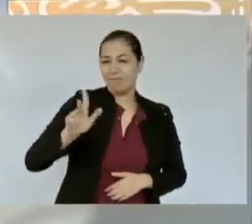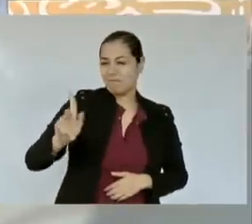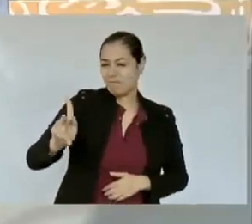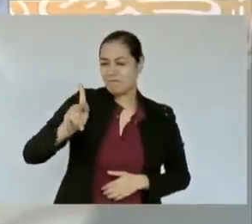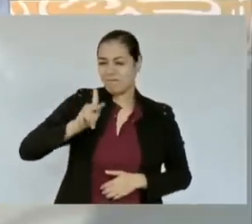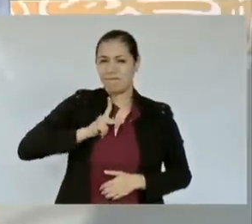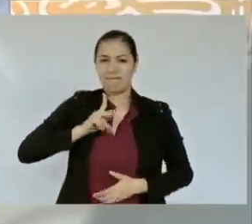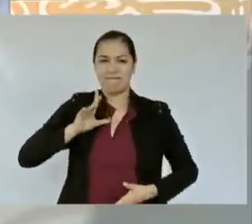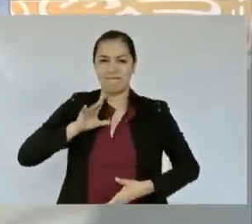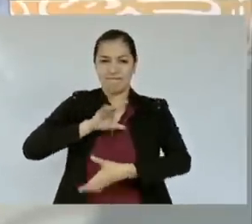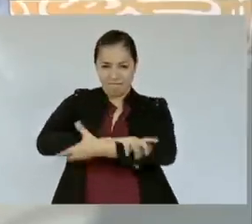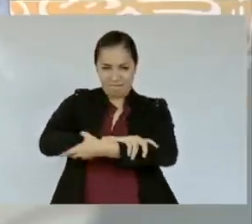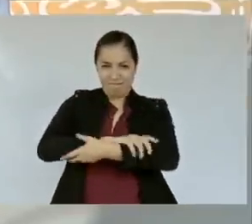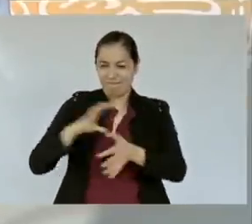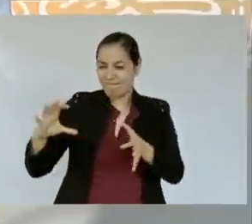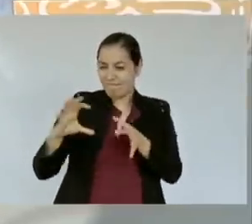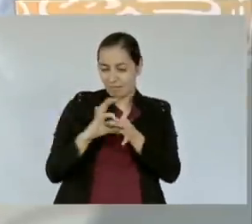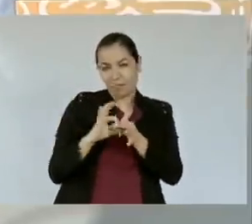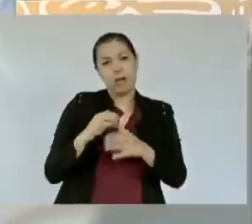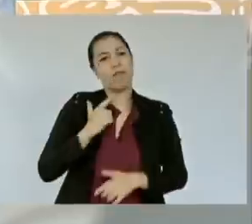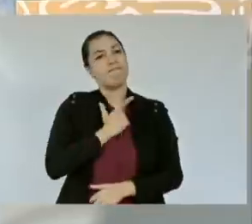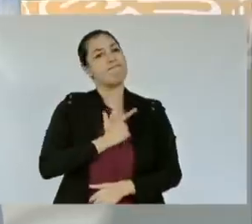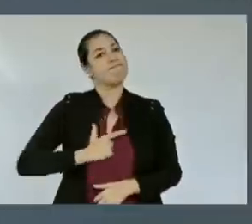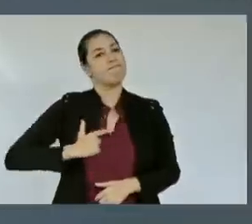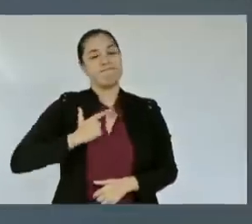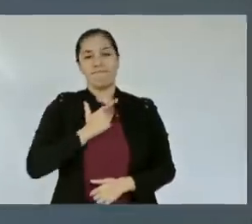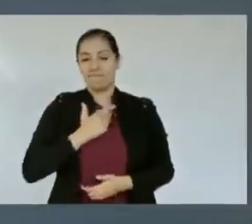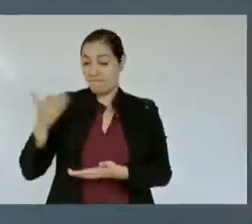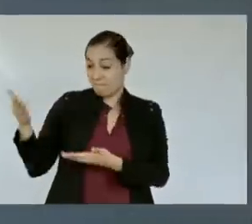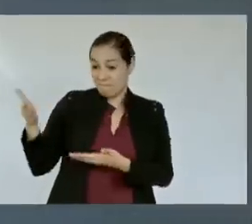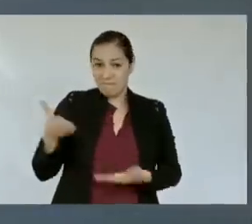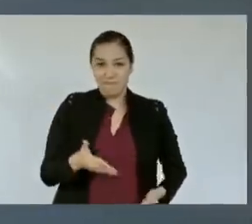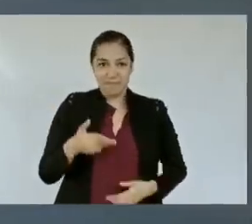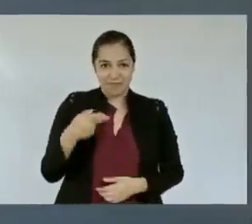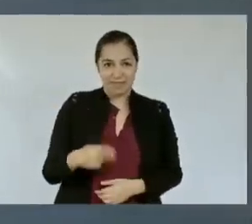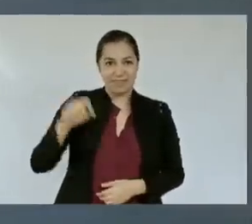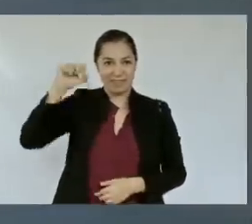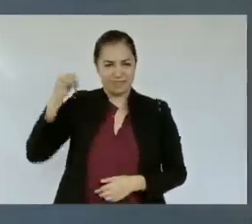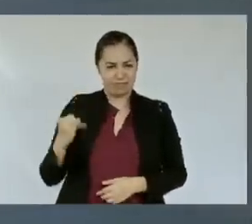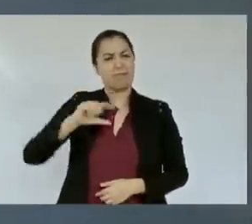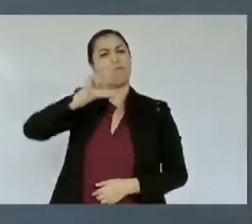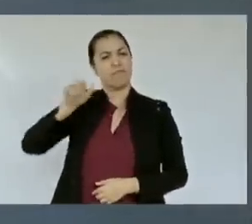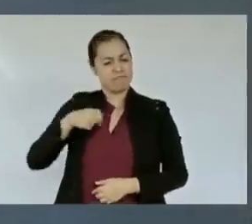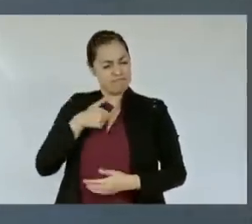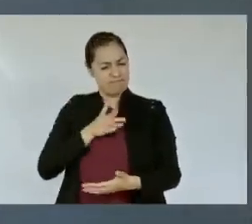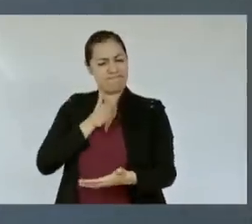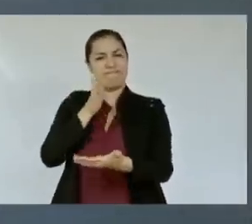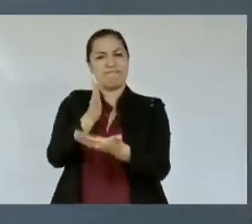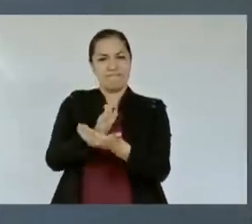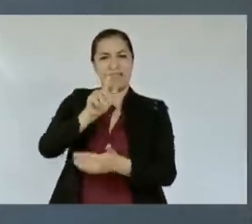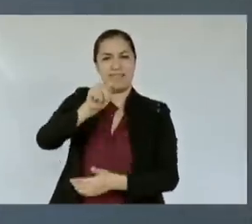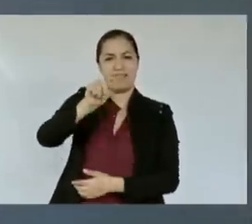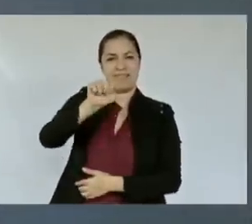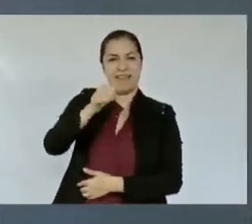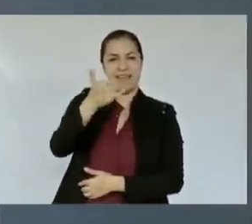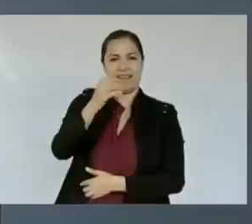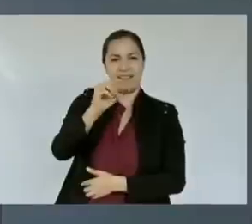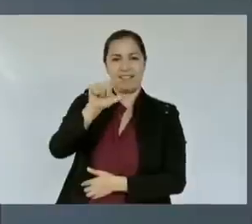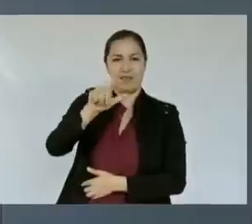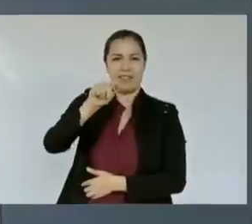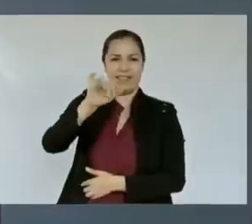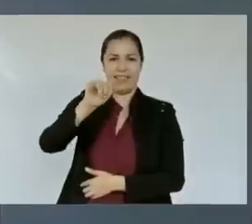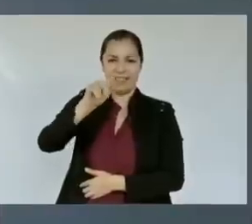estar aquí en San Ignacio ya voy a ir a Tayoltita tengo ese